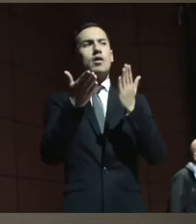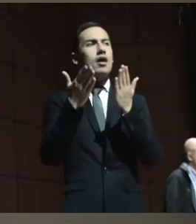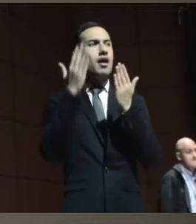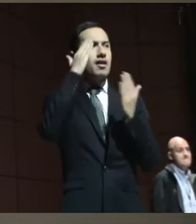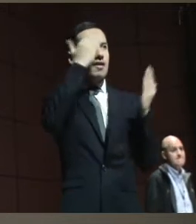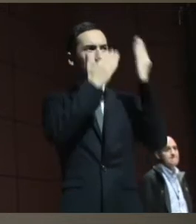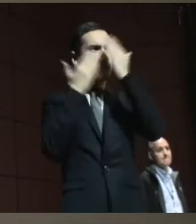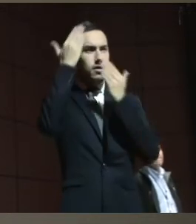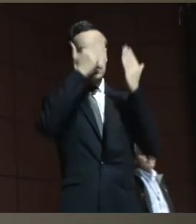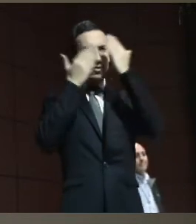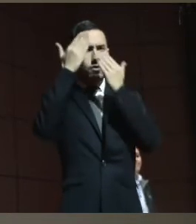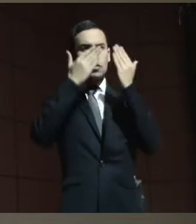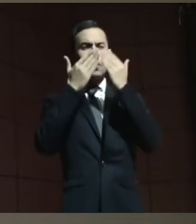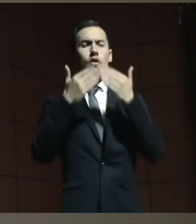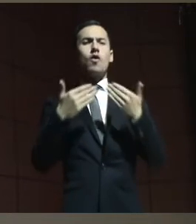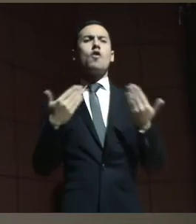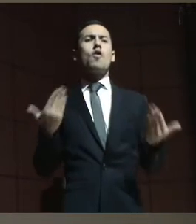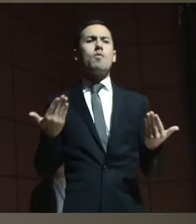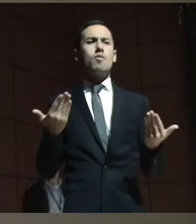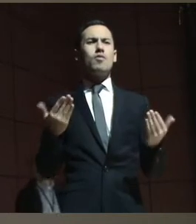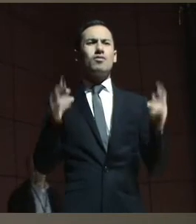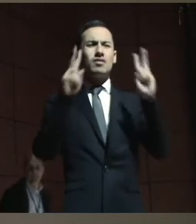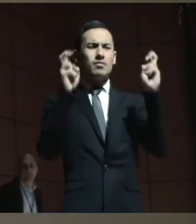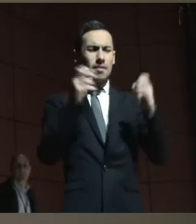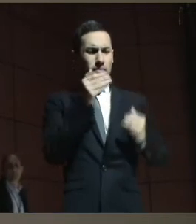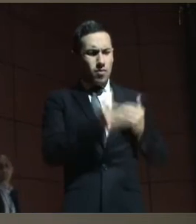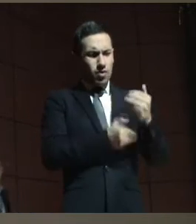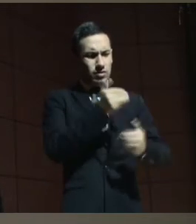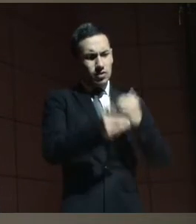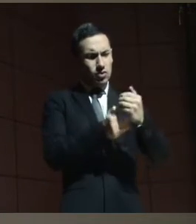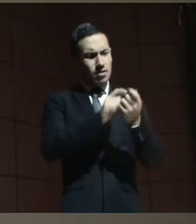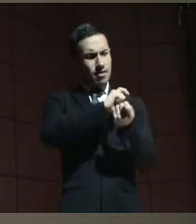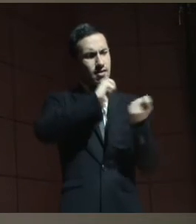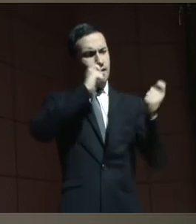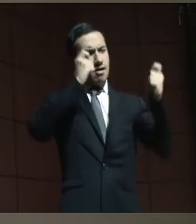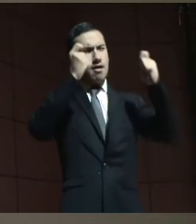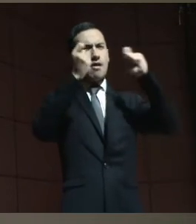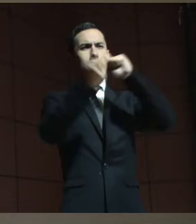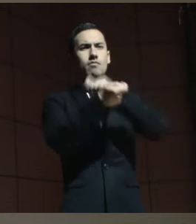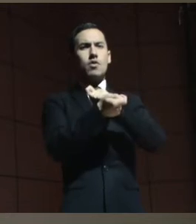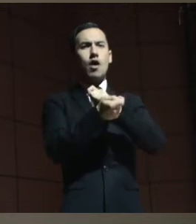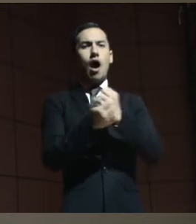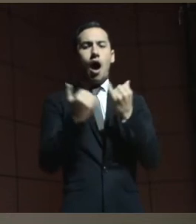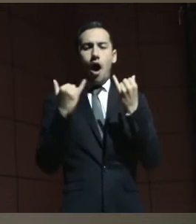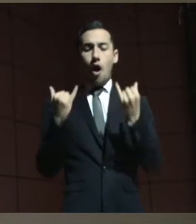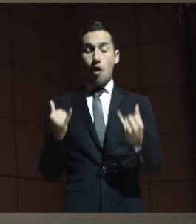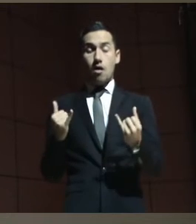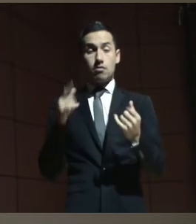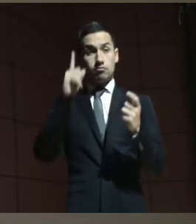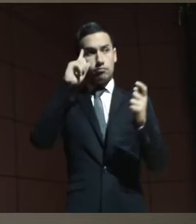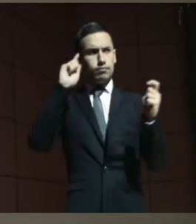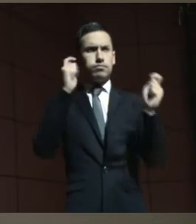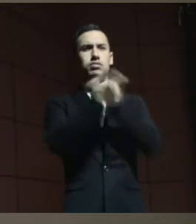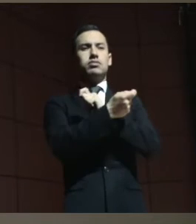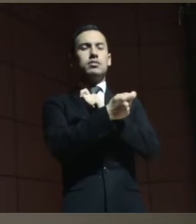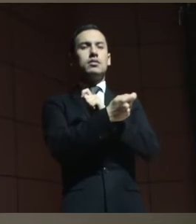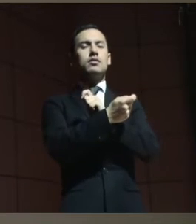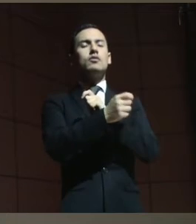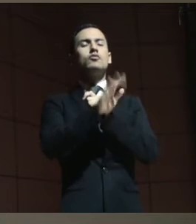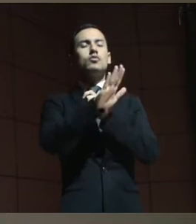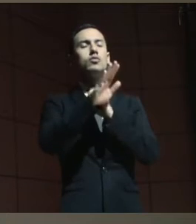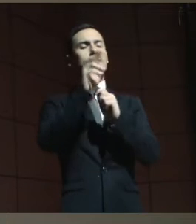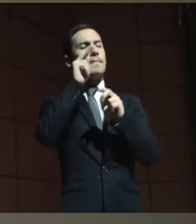respecto de cómo se genera todo este proceso de cambio que es tan revolucionario en cuanto a la mirada,